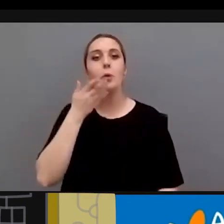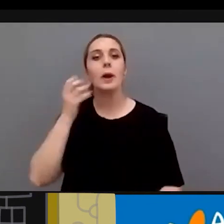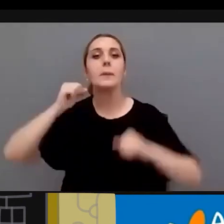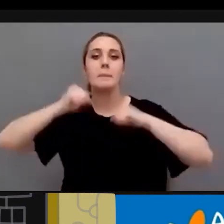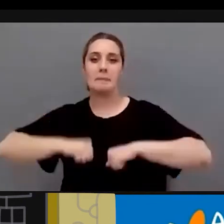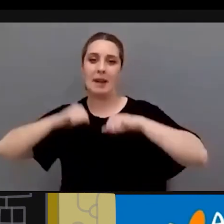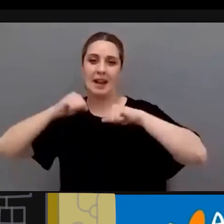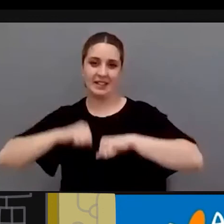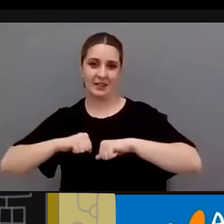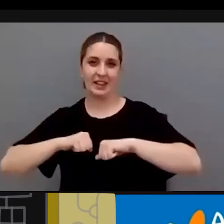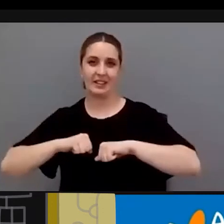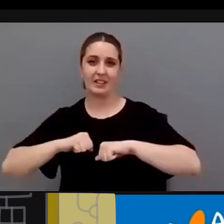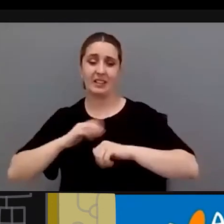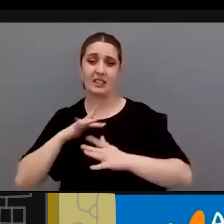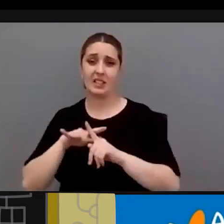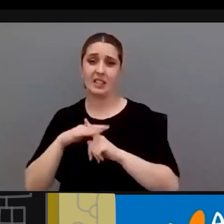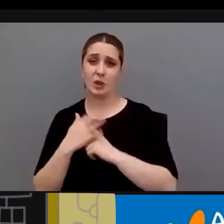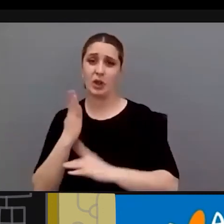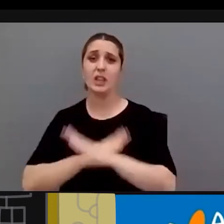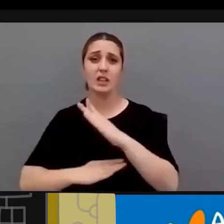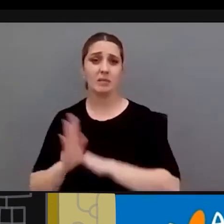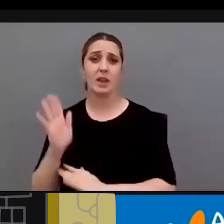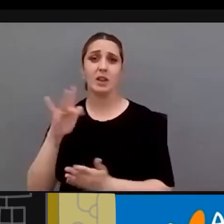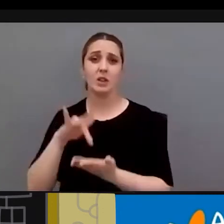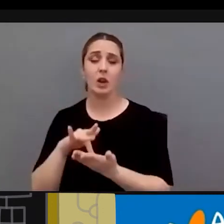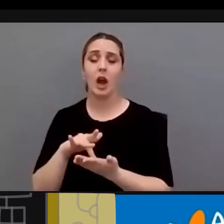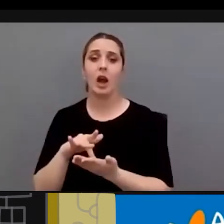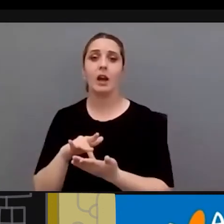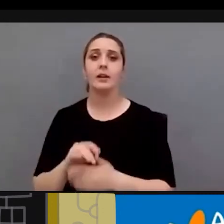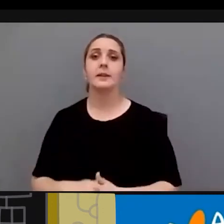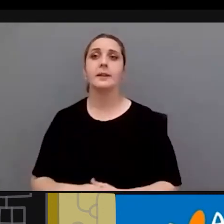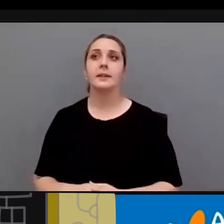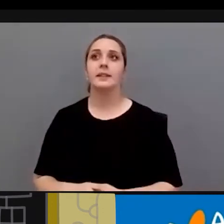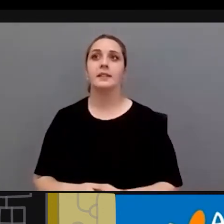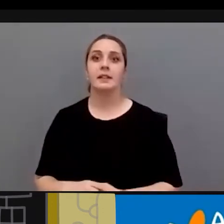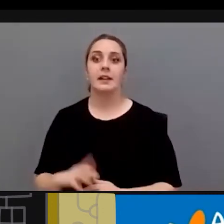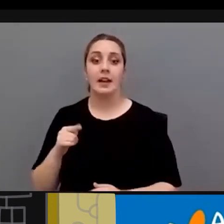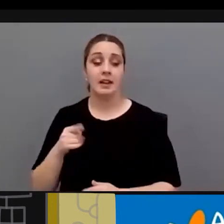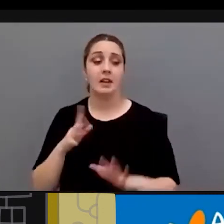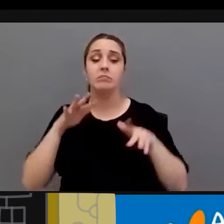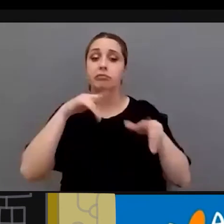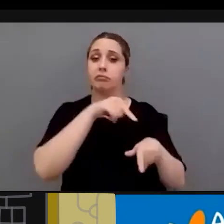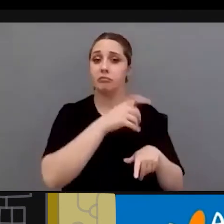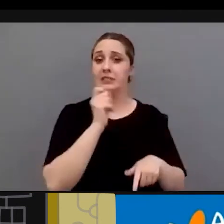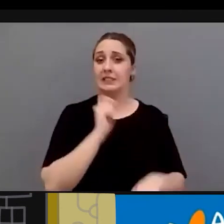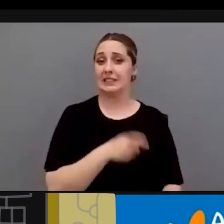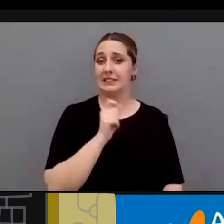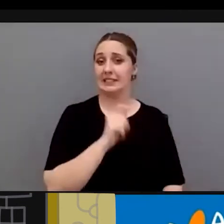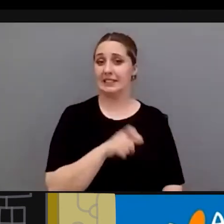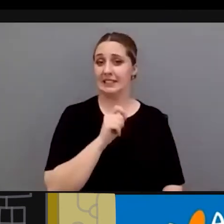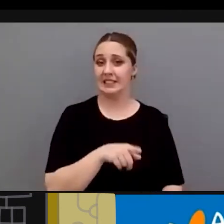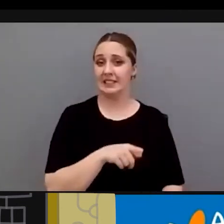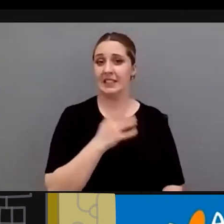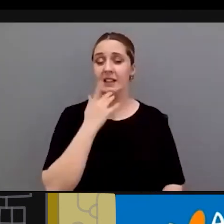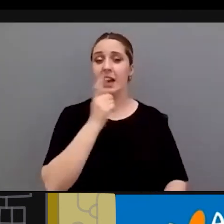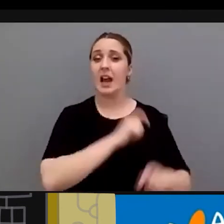que están en situación de discapacidad o con discapacidad que es a donde acuden normalmente a las